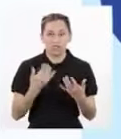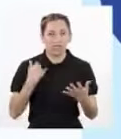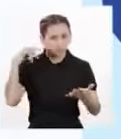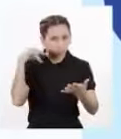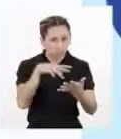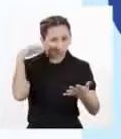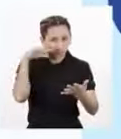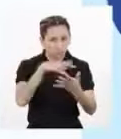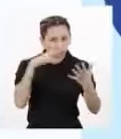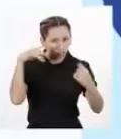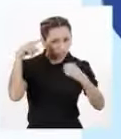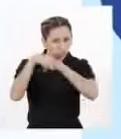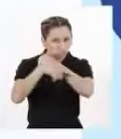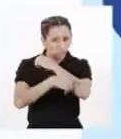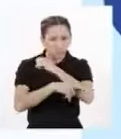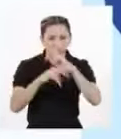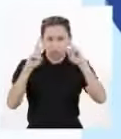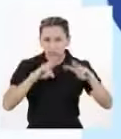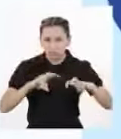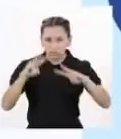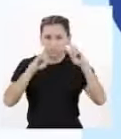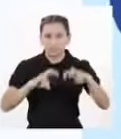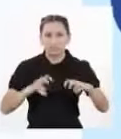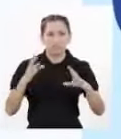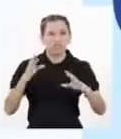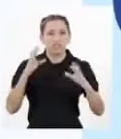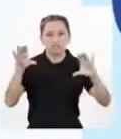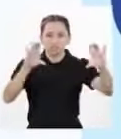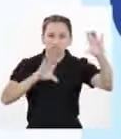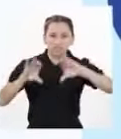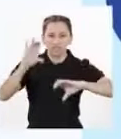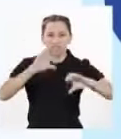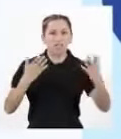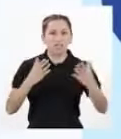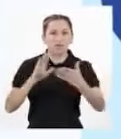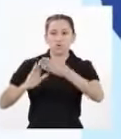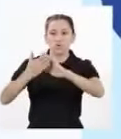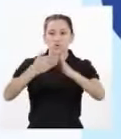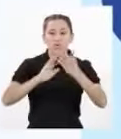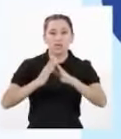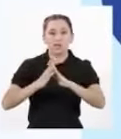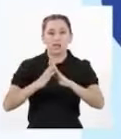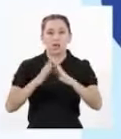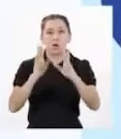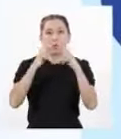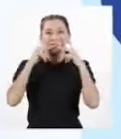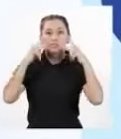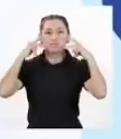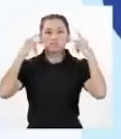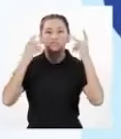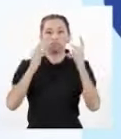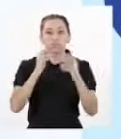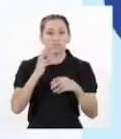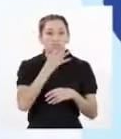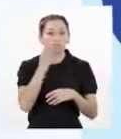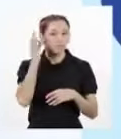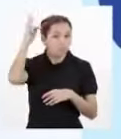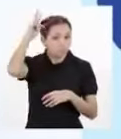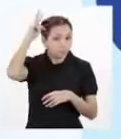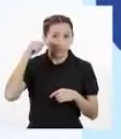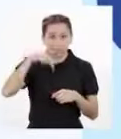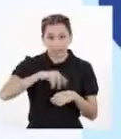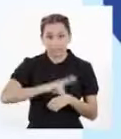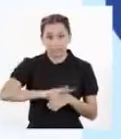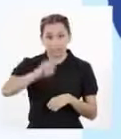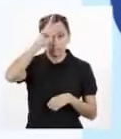estudiando la diversidad genética de las poblaciones nativas y mestizas de Perú Pero también estamos estudiando